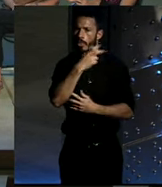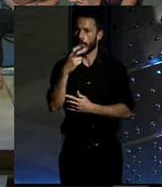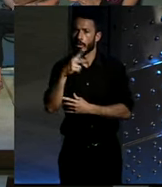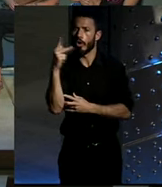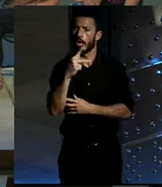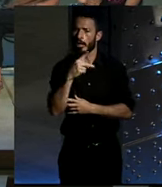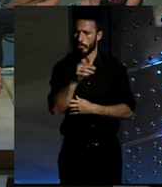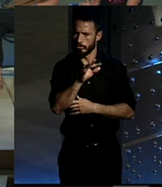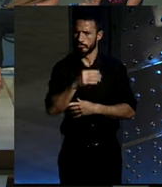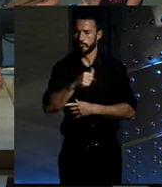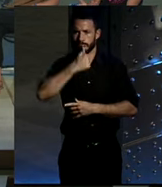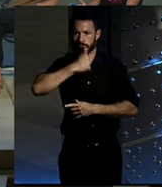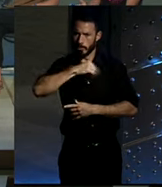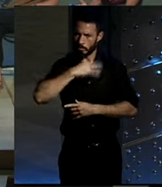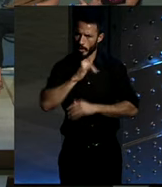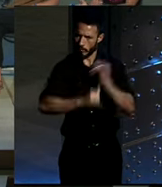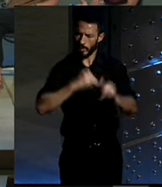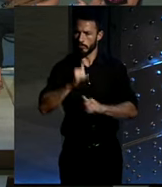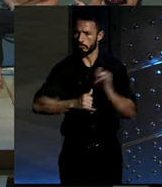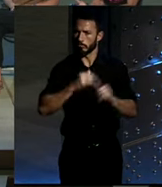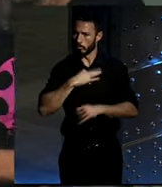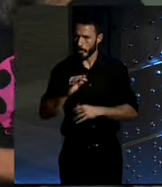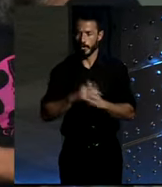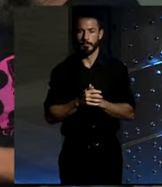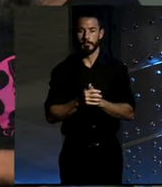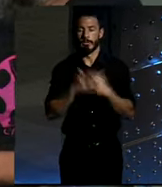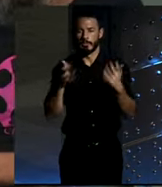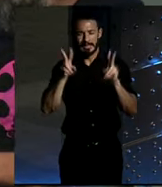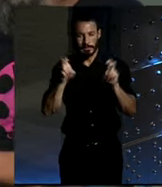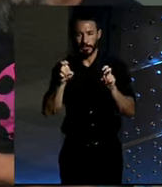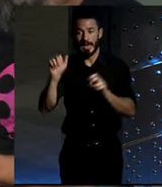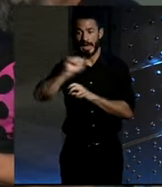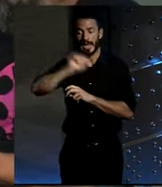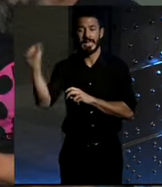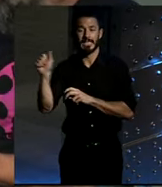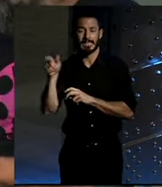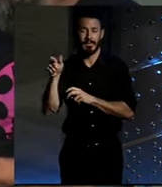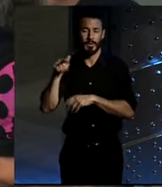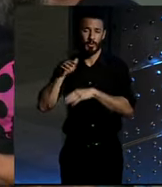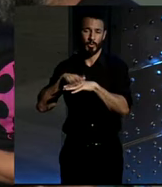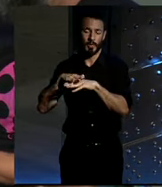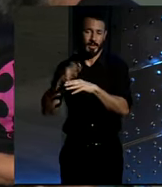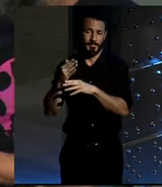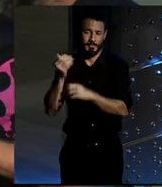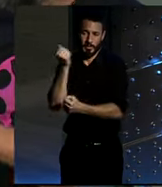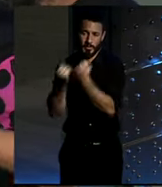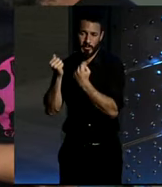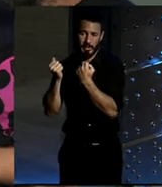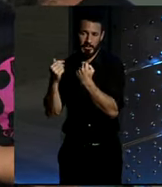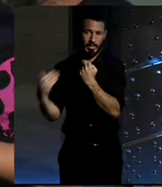en Asia creo que lo han hecho por necesidad económica toda la vida y ahora